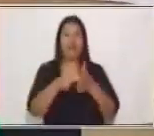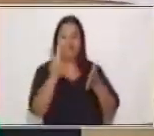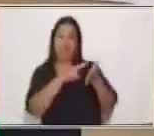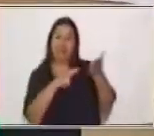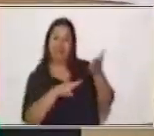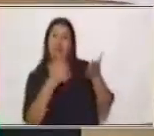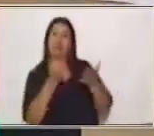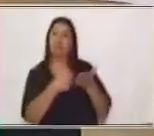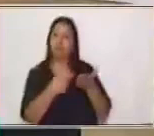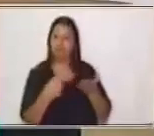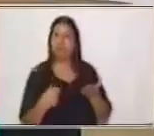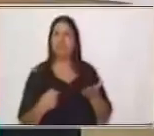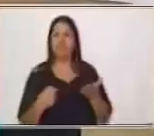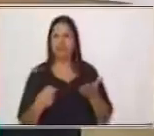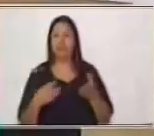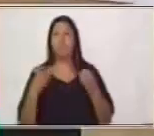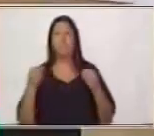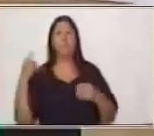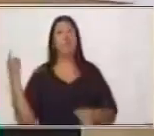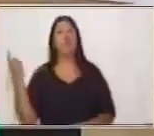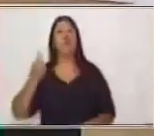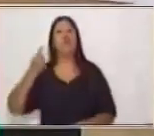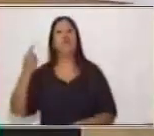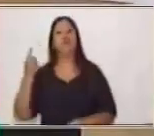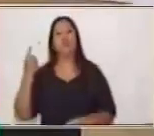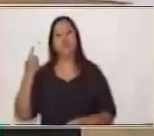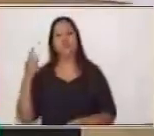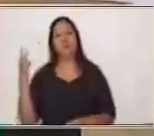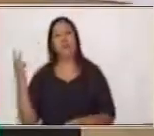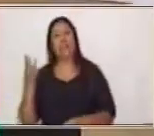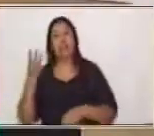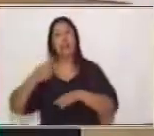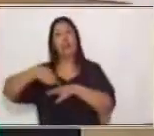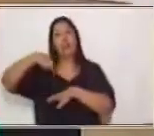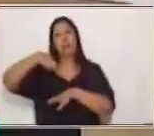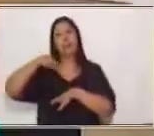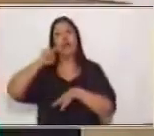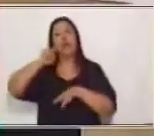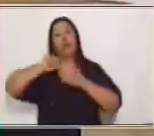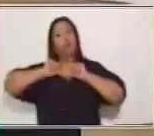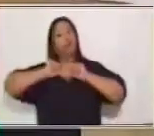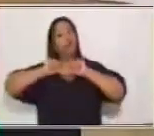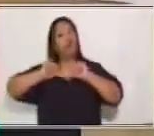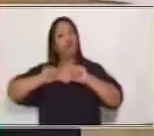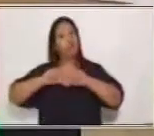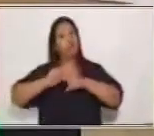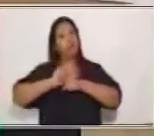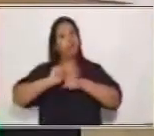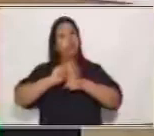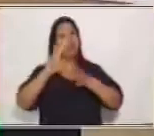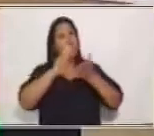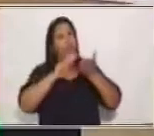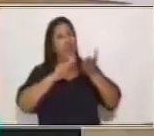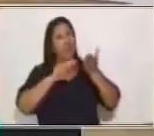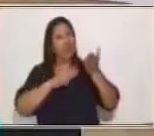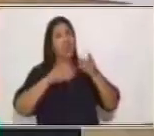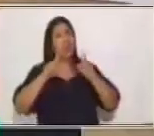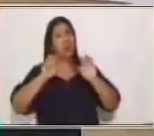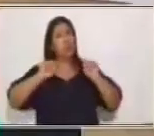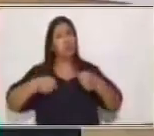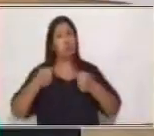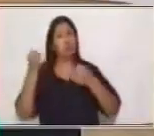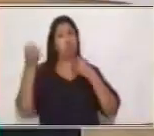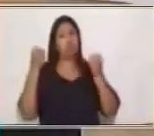importante que en tercer grado tú sigas practicando la lectura para que tengas una buena fluidez